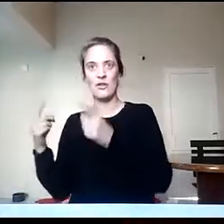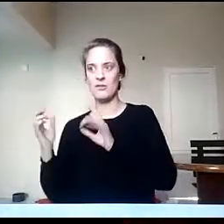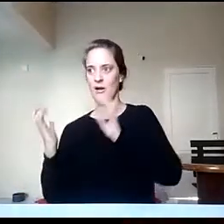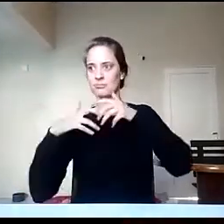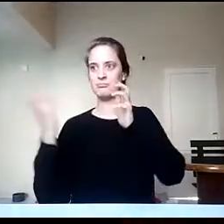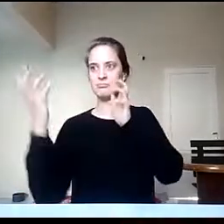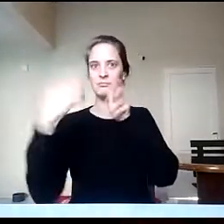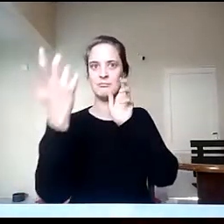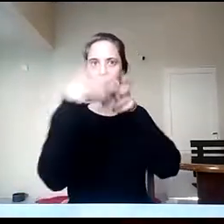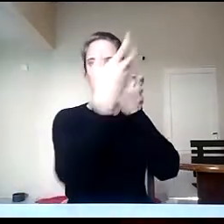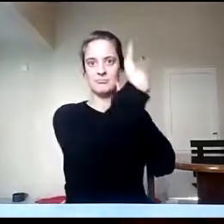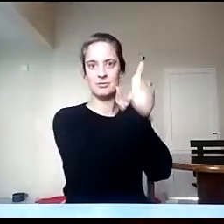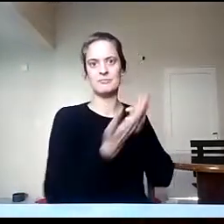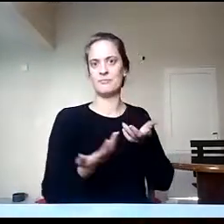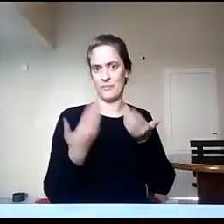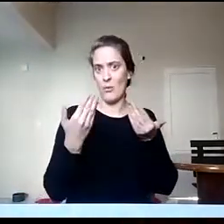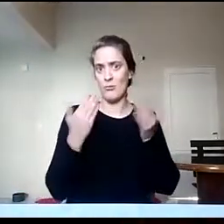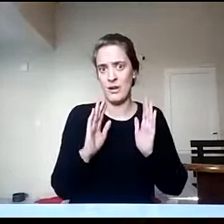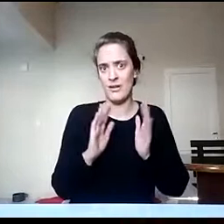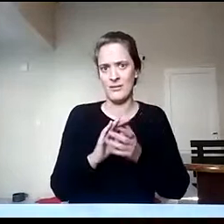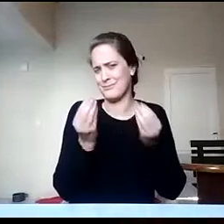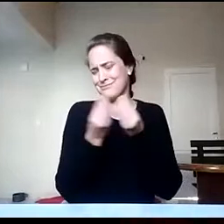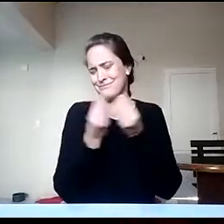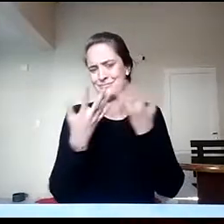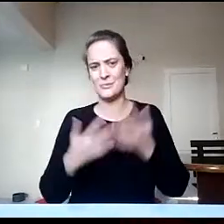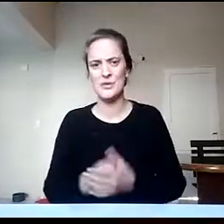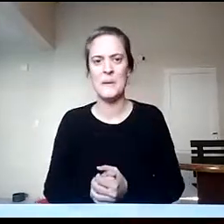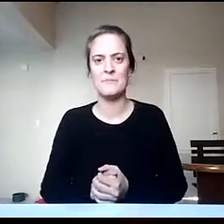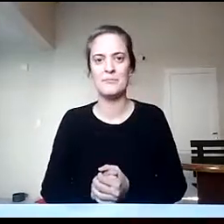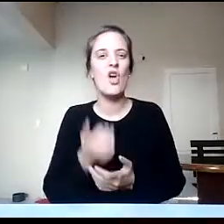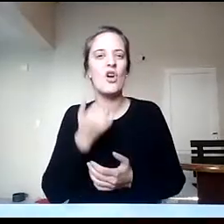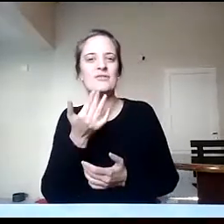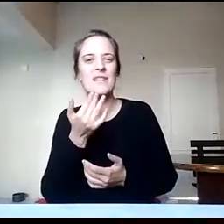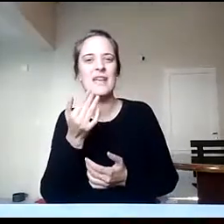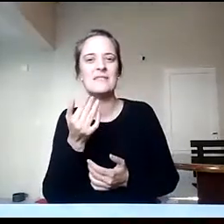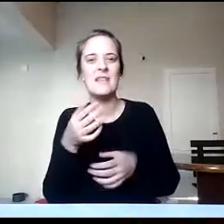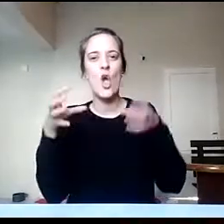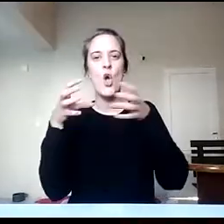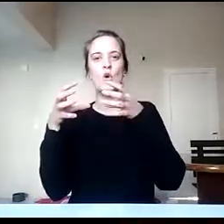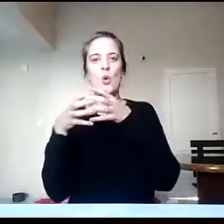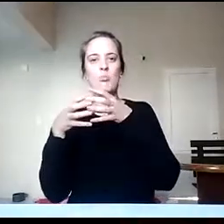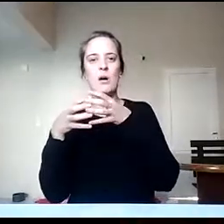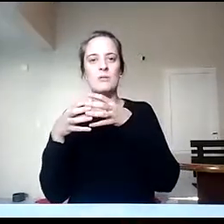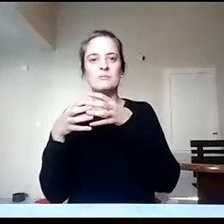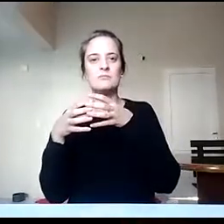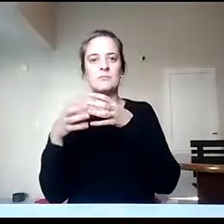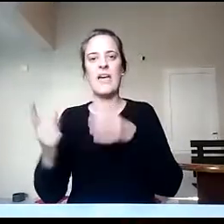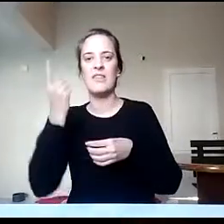No sé si el equipo de la DGE tiene alguna pregunta para que nos trasladen y nosotros podamos ir interactuando con